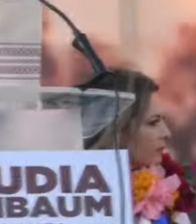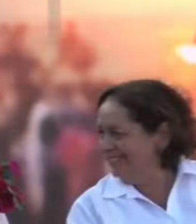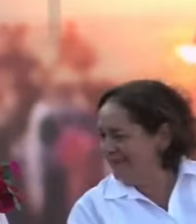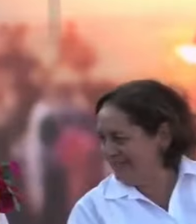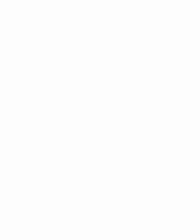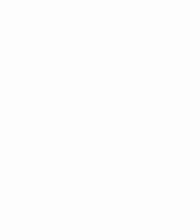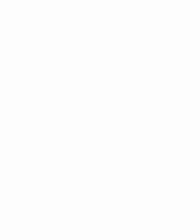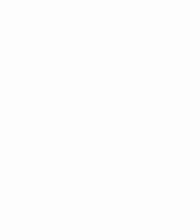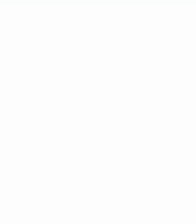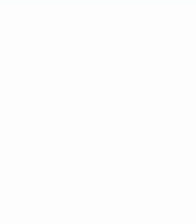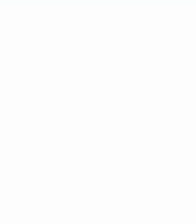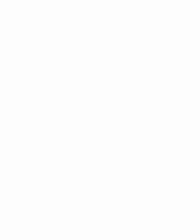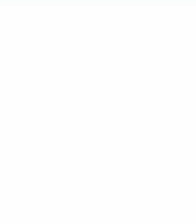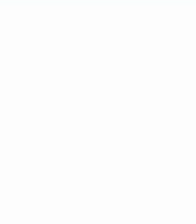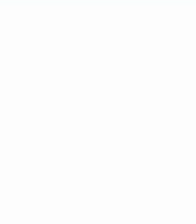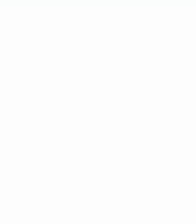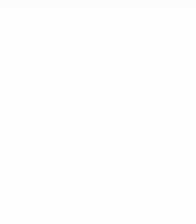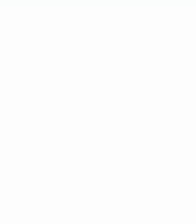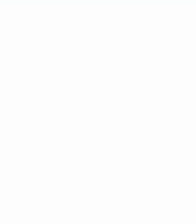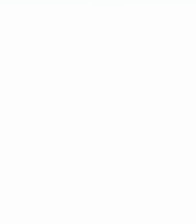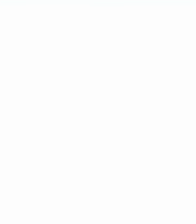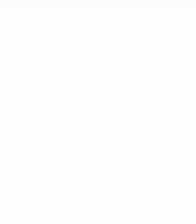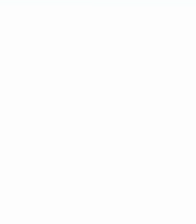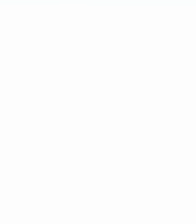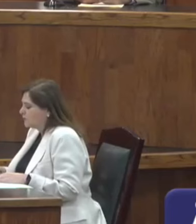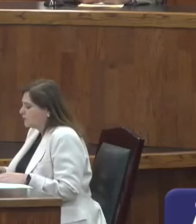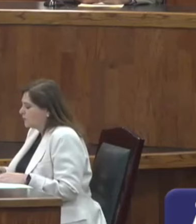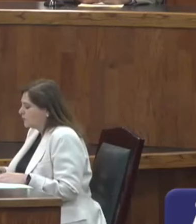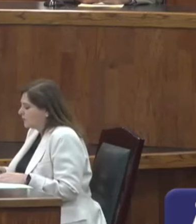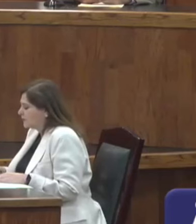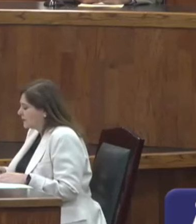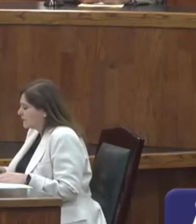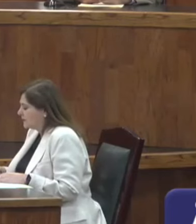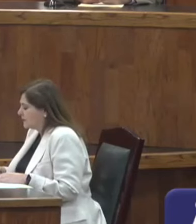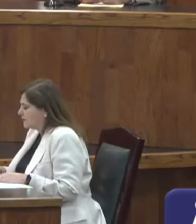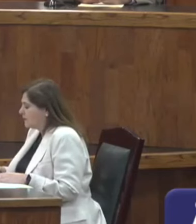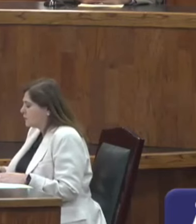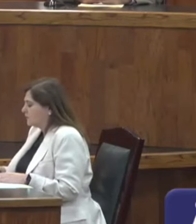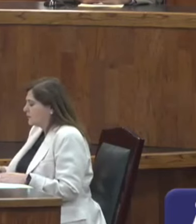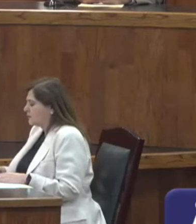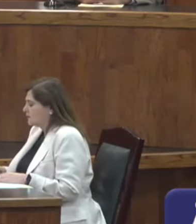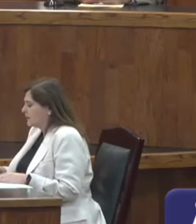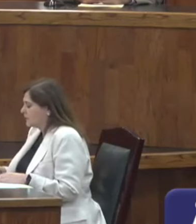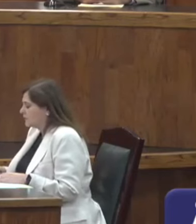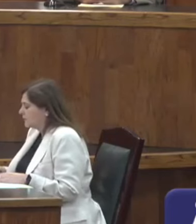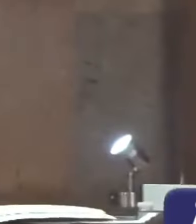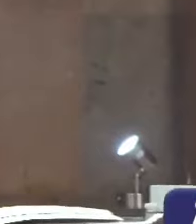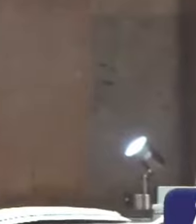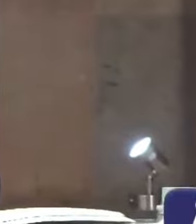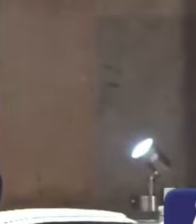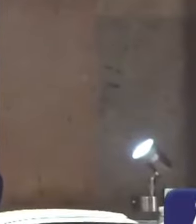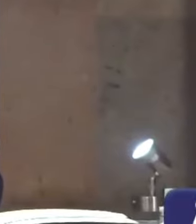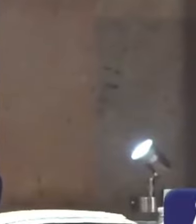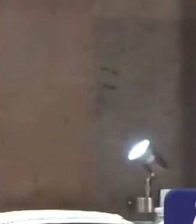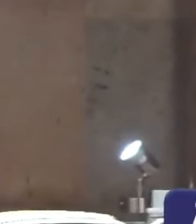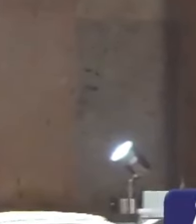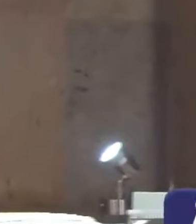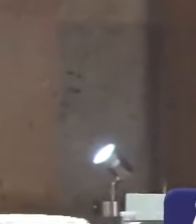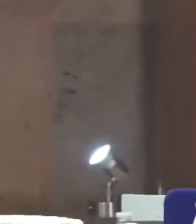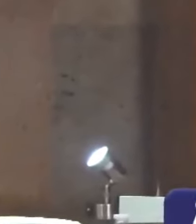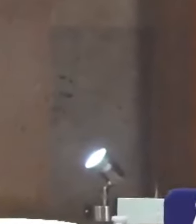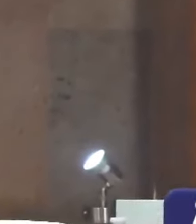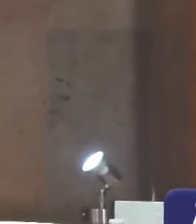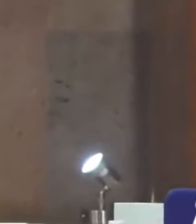El presidente López Obrador aseguró que el Tribunal Electoral del Poder Judicial de la Federación no tiene fundamento al concluir que